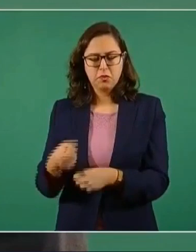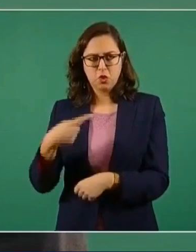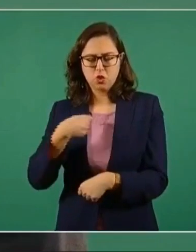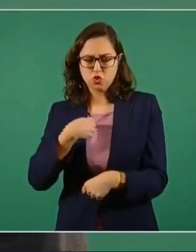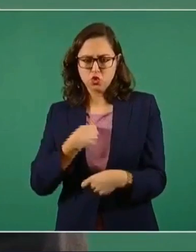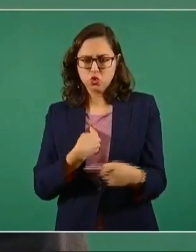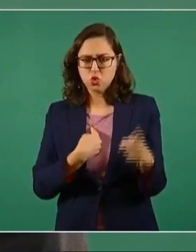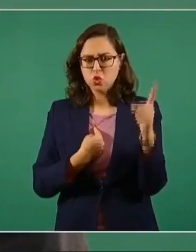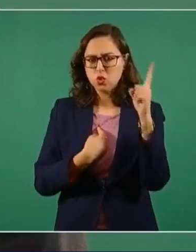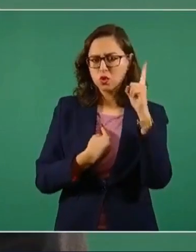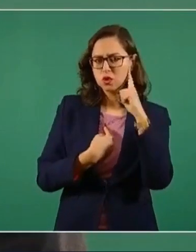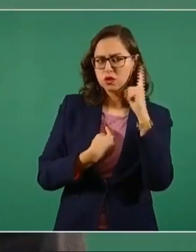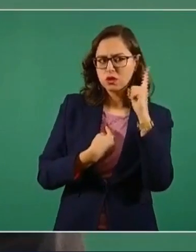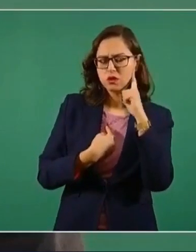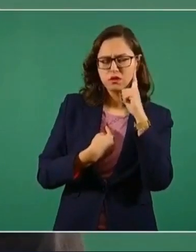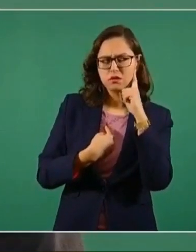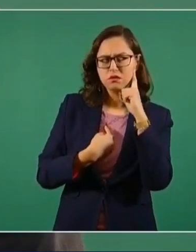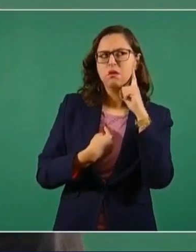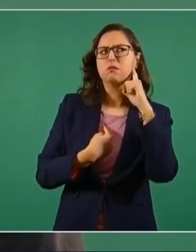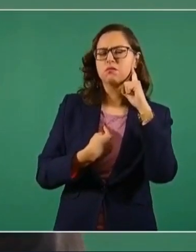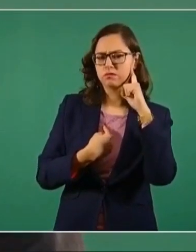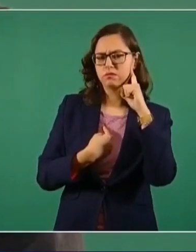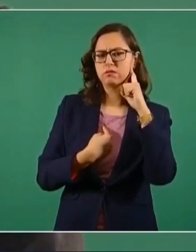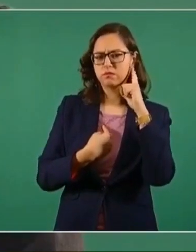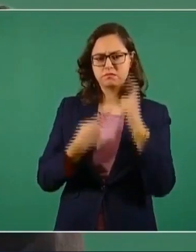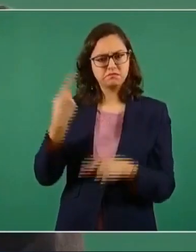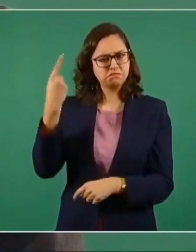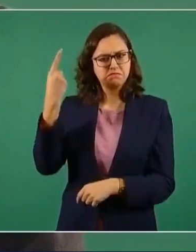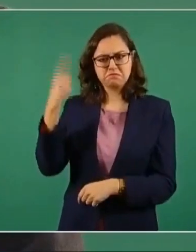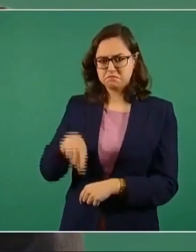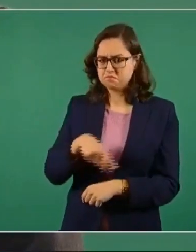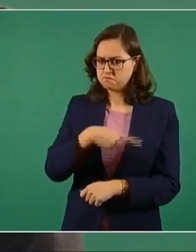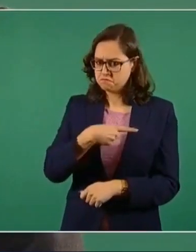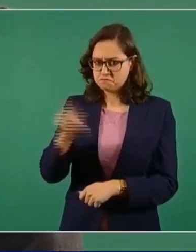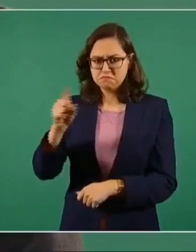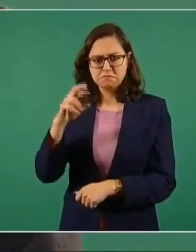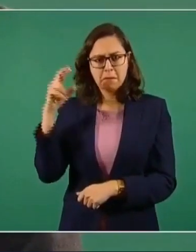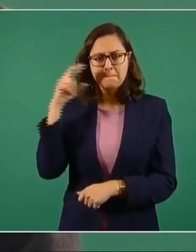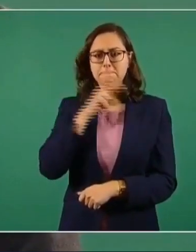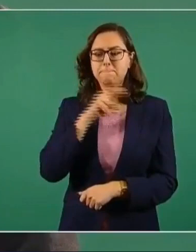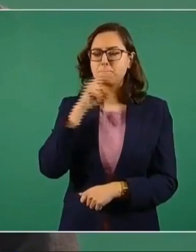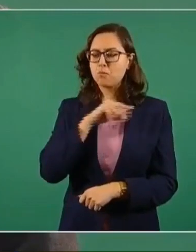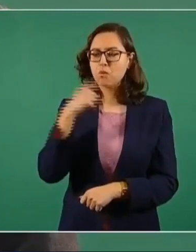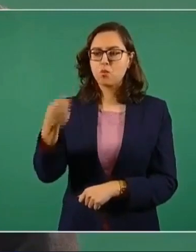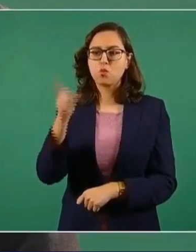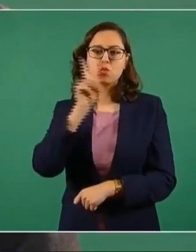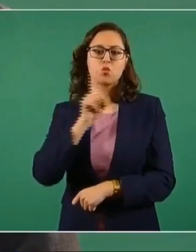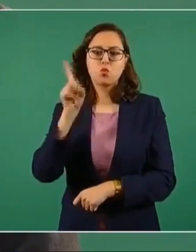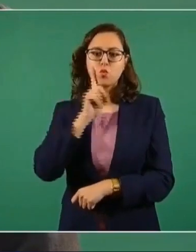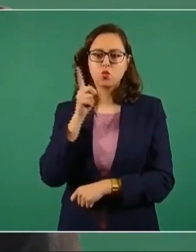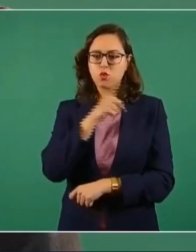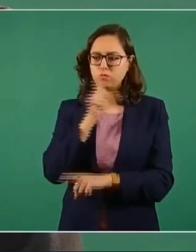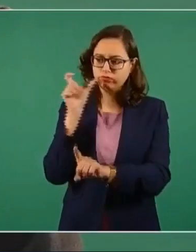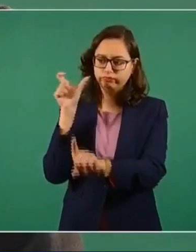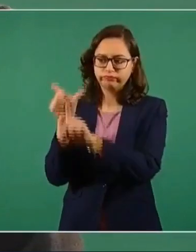de instrucciones para que se le atendiera,